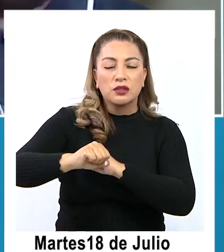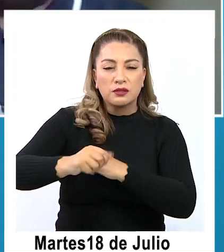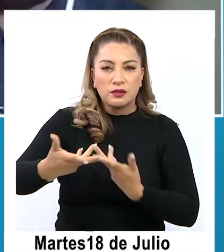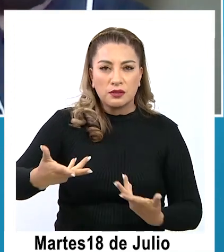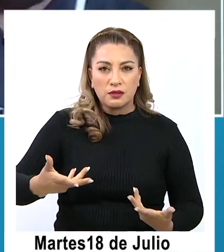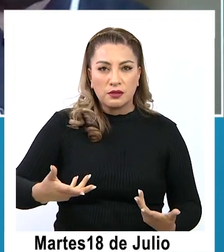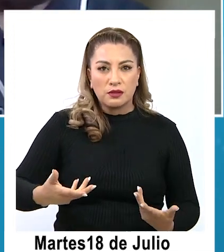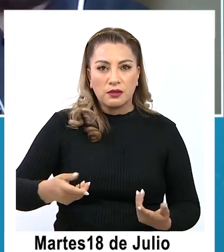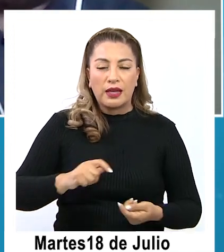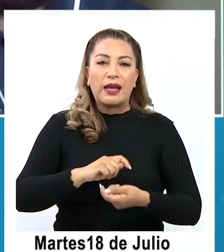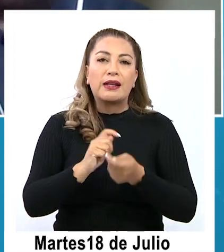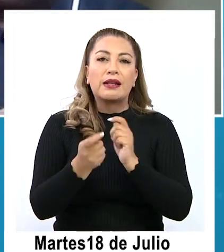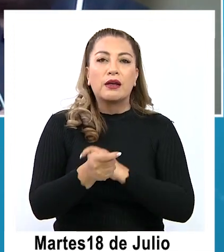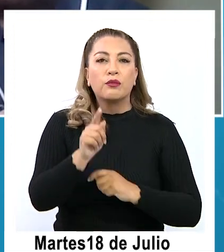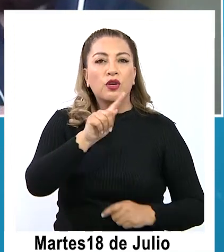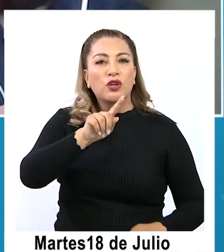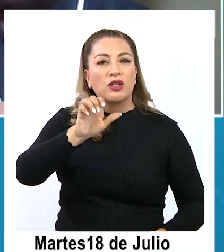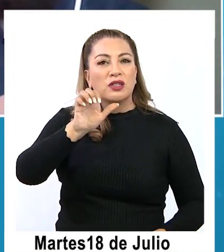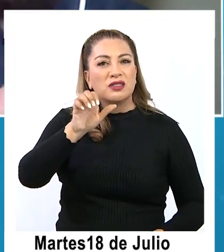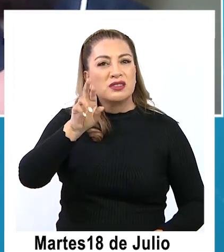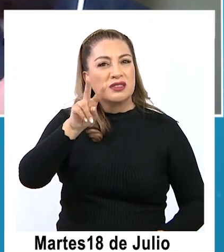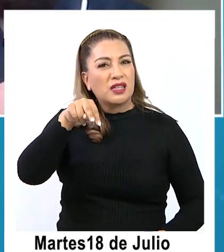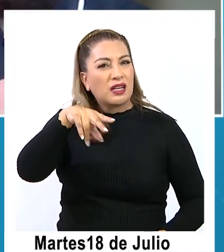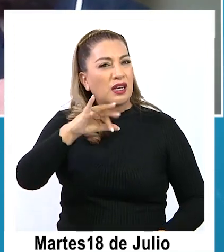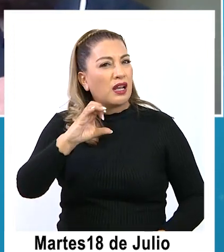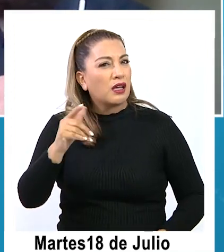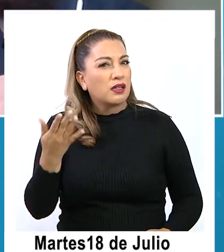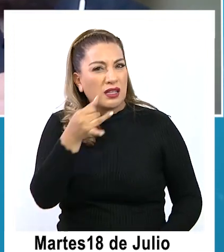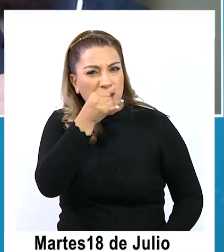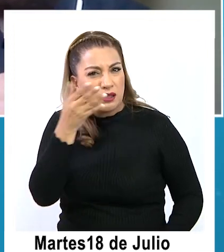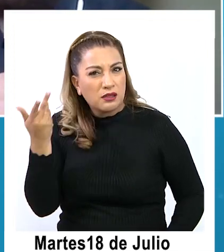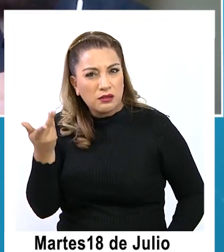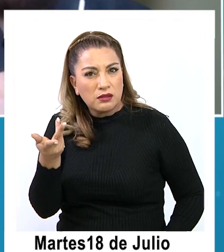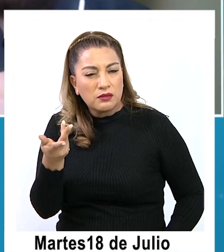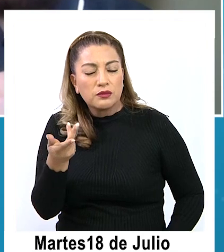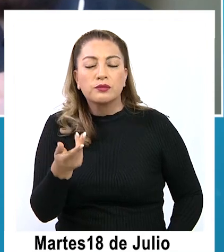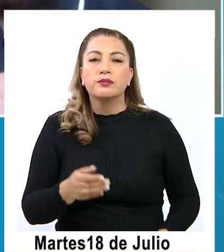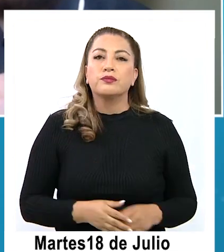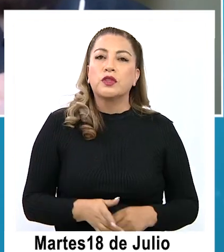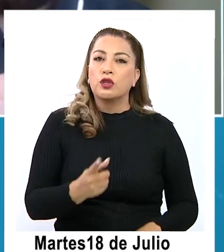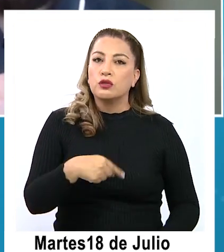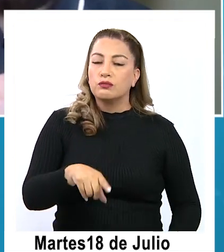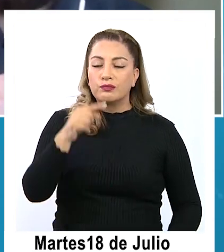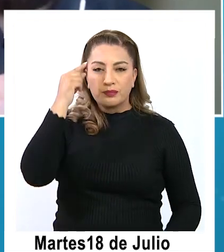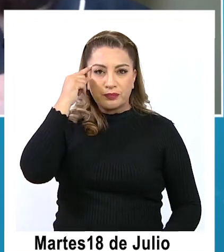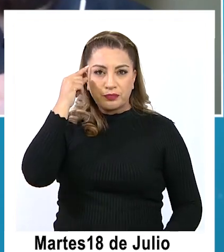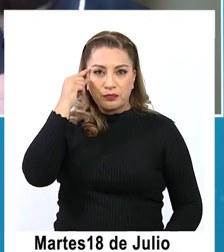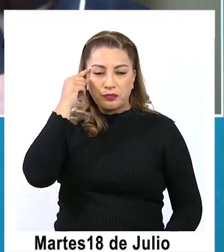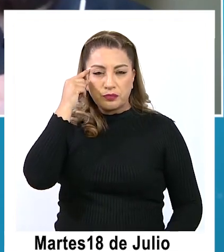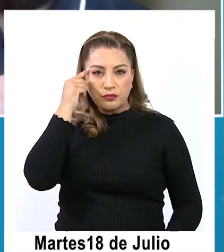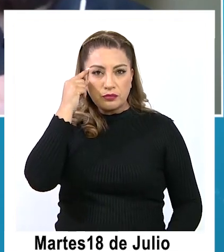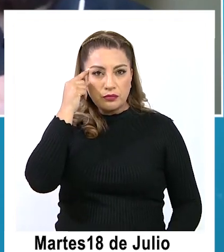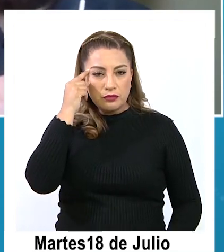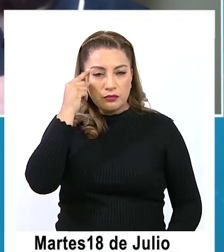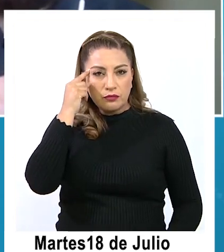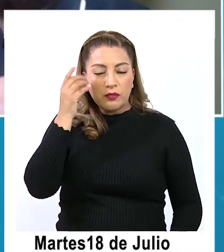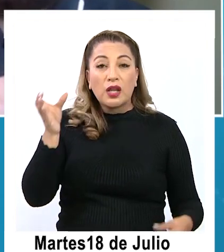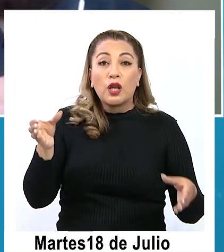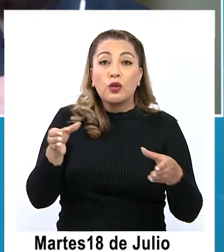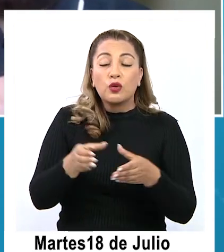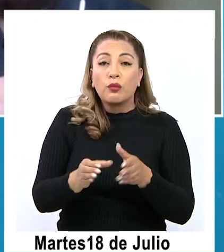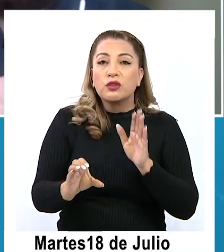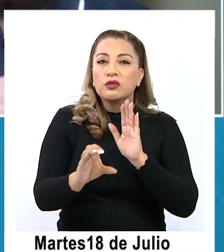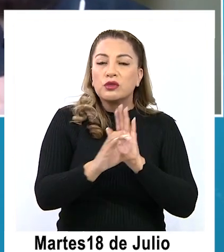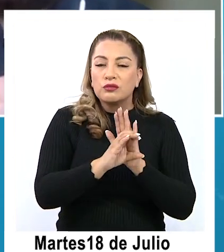el el el cambio de CERNAC de hace un tiempo? Nosotros creemos que eh el Tribunal Constitucional